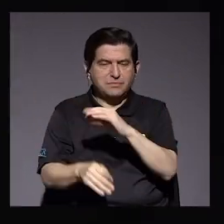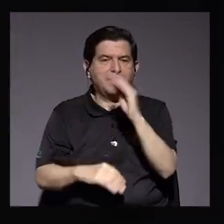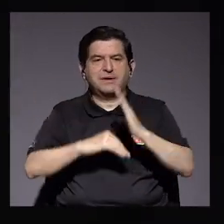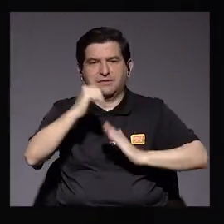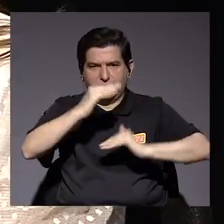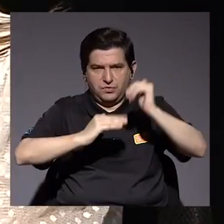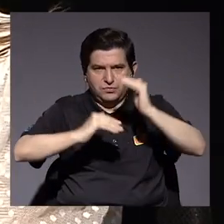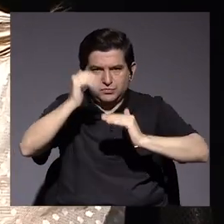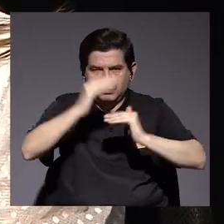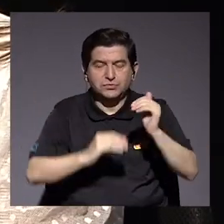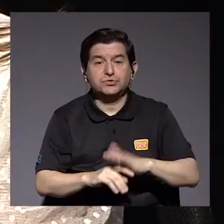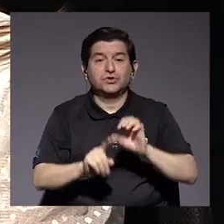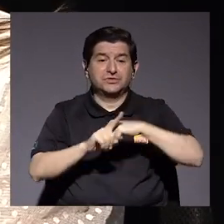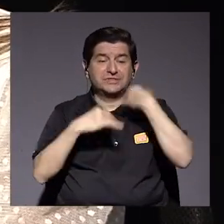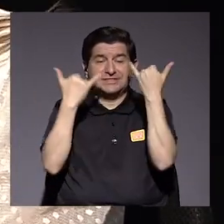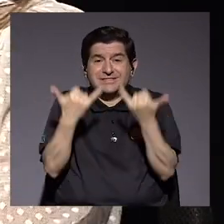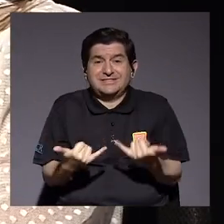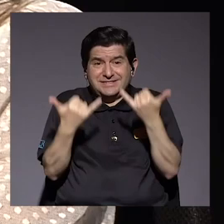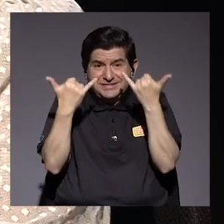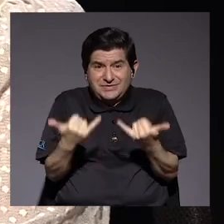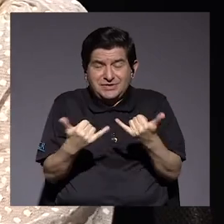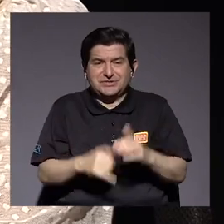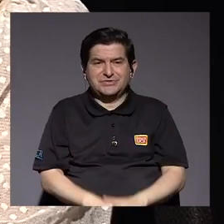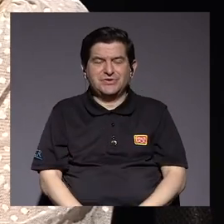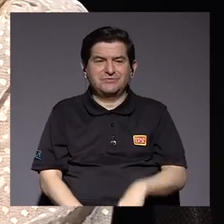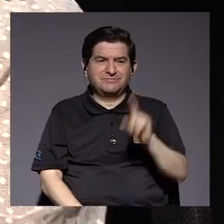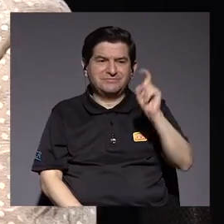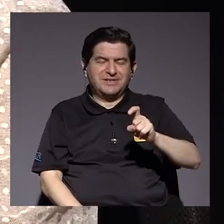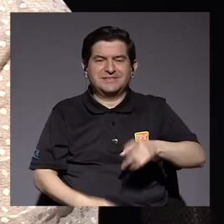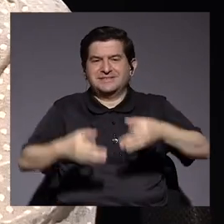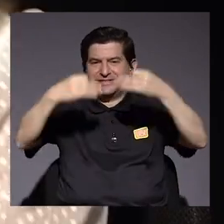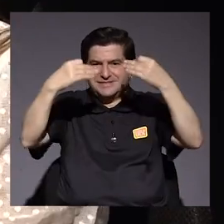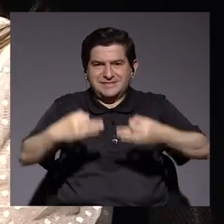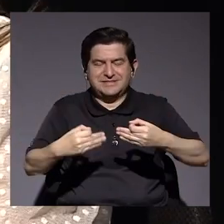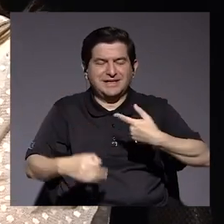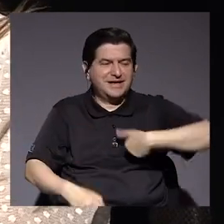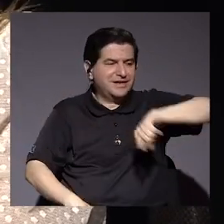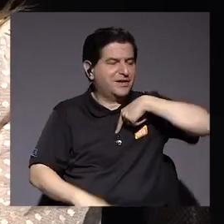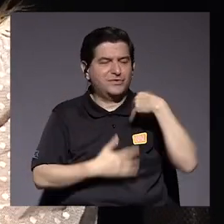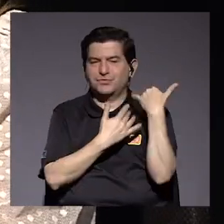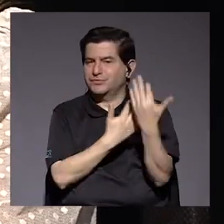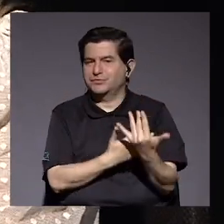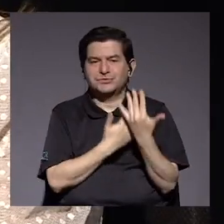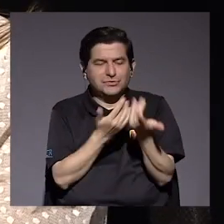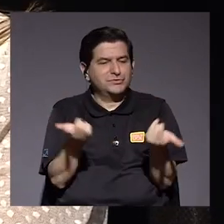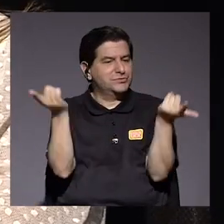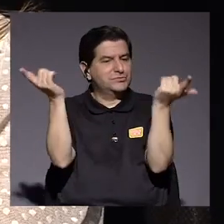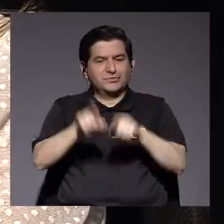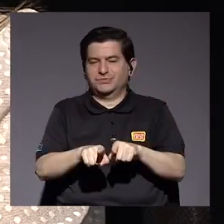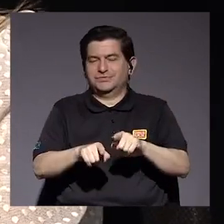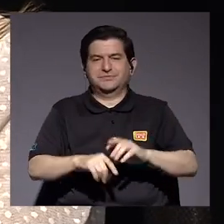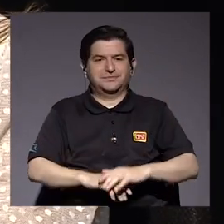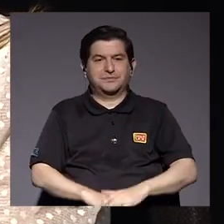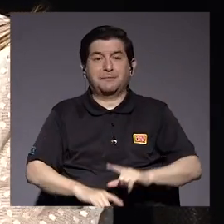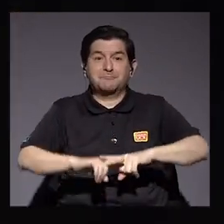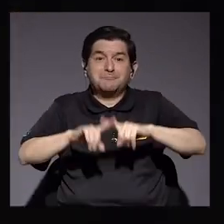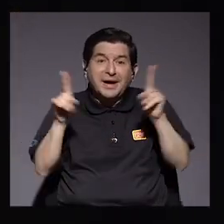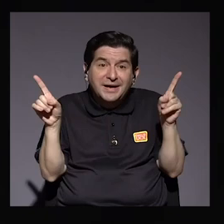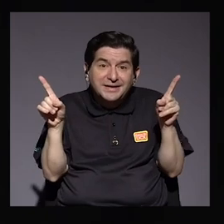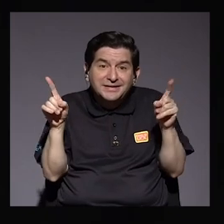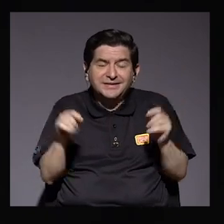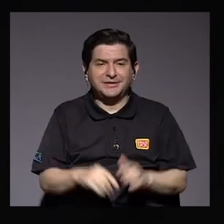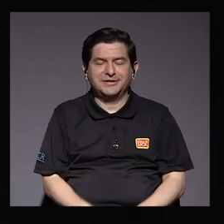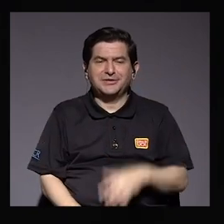turístico, del IVA para el sector construcción, que dadas las circunstancias, pues tocan tomar medidas que no esperábamos en aquel momento que sucedieron.